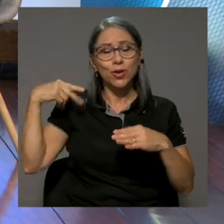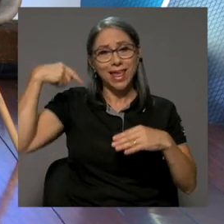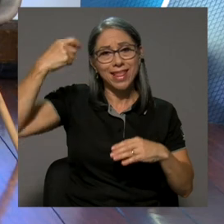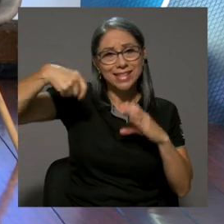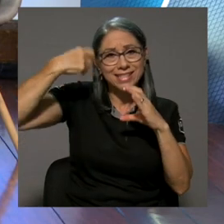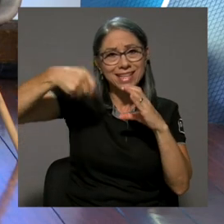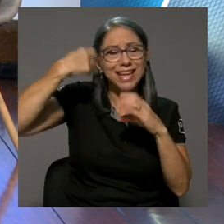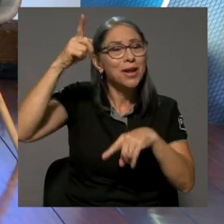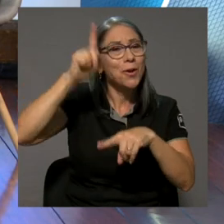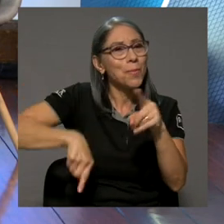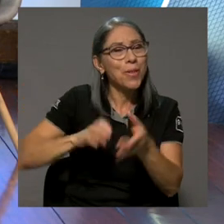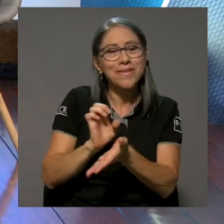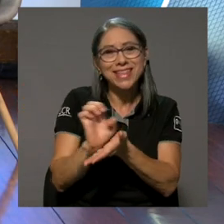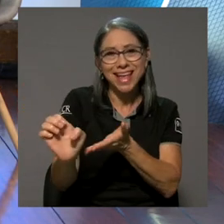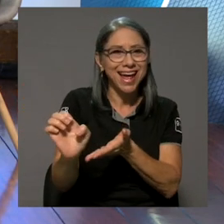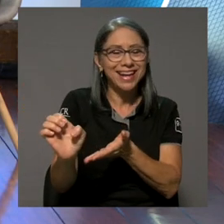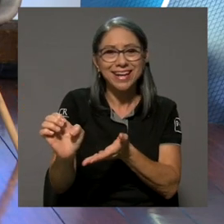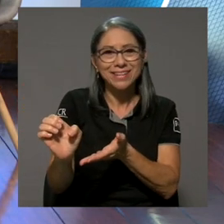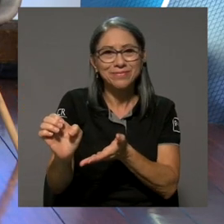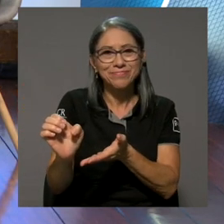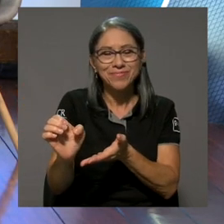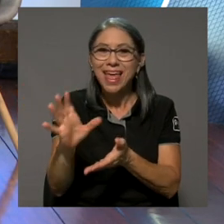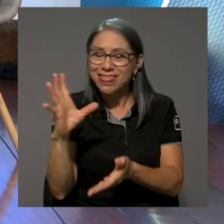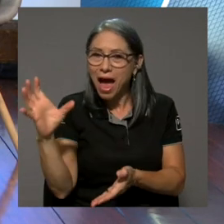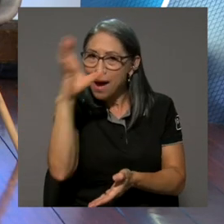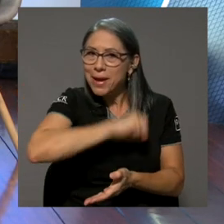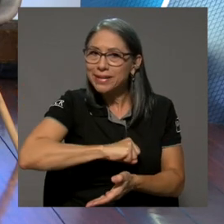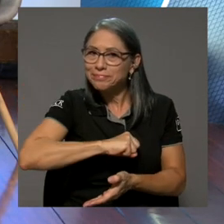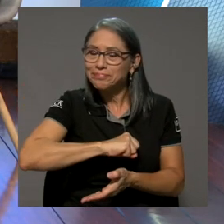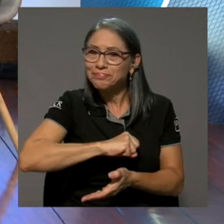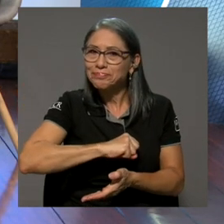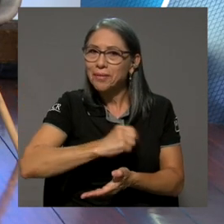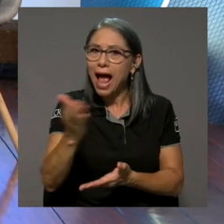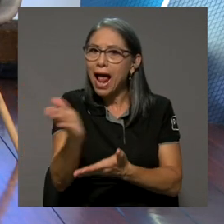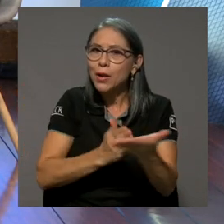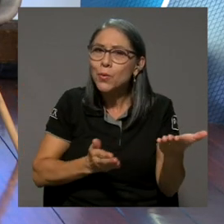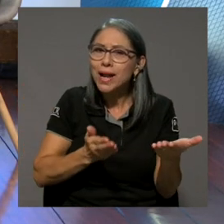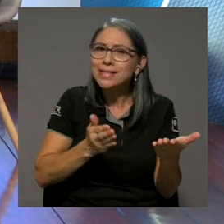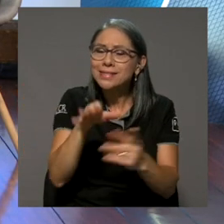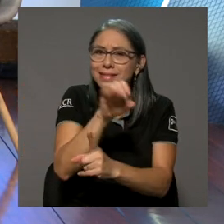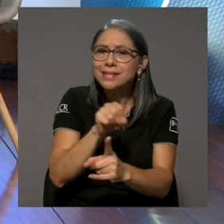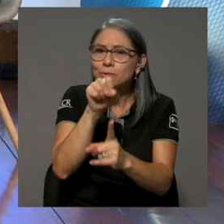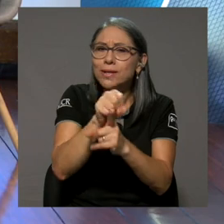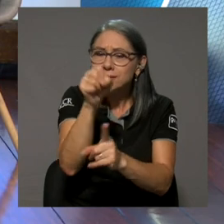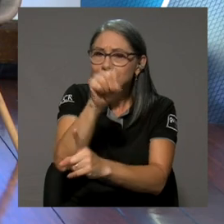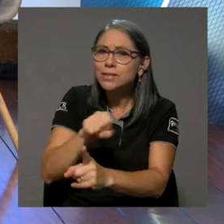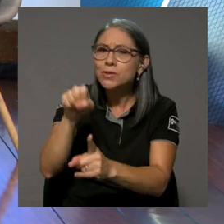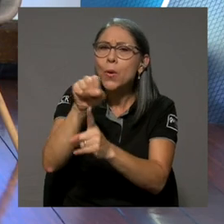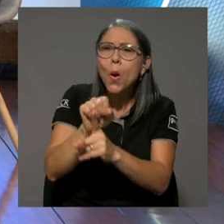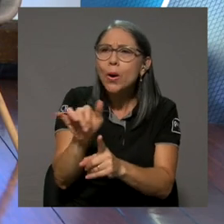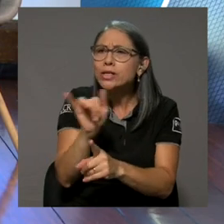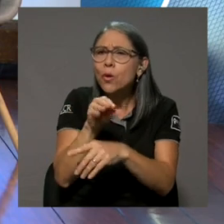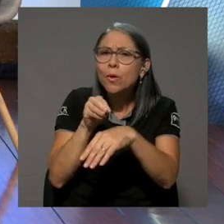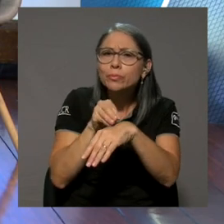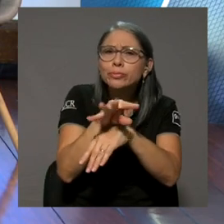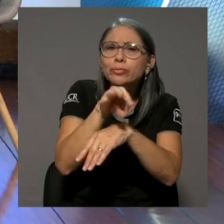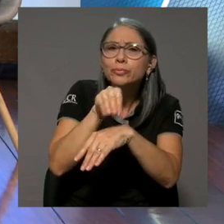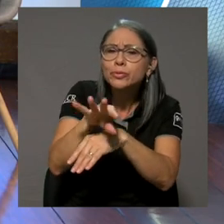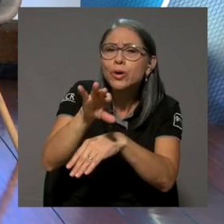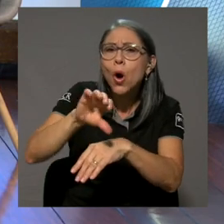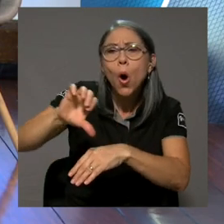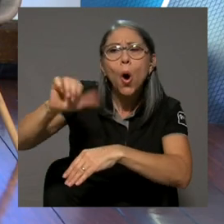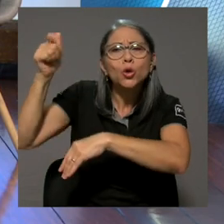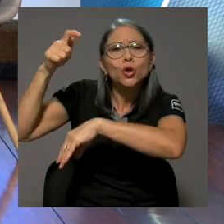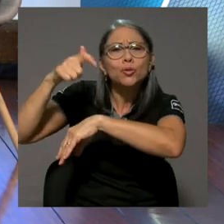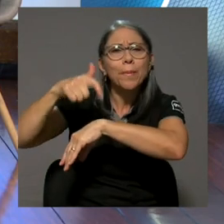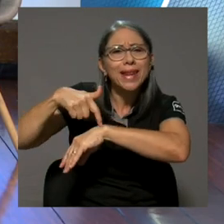no puedo evitar dejar de notar ciertos ecos, digamos, de otros periodos y de otros artistas